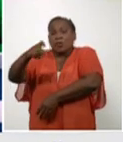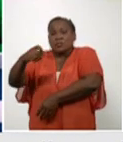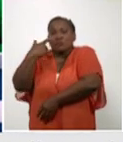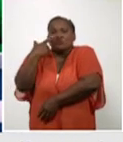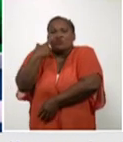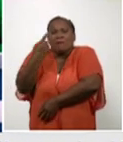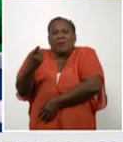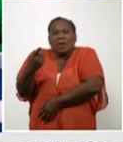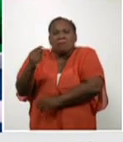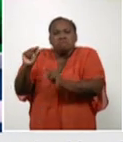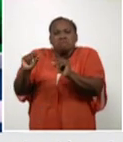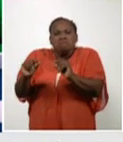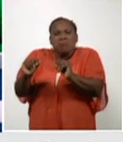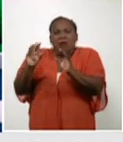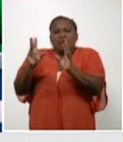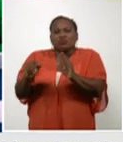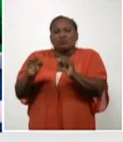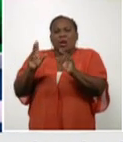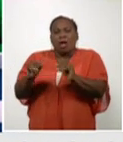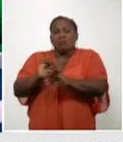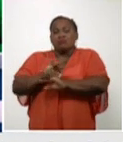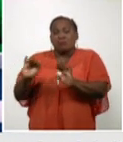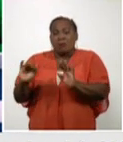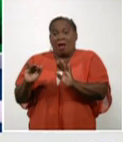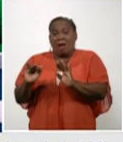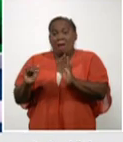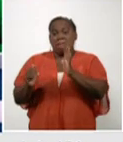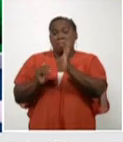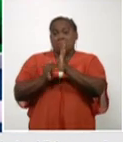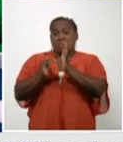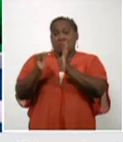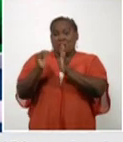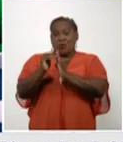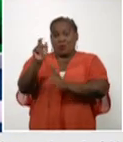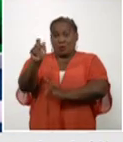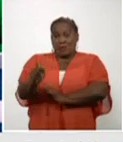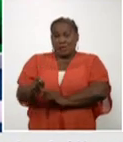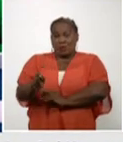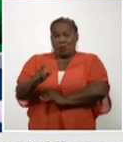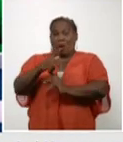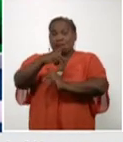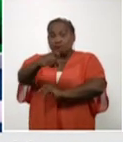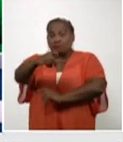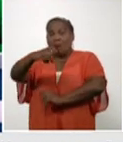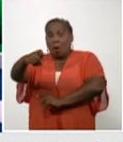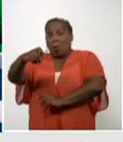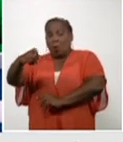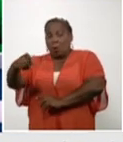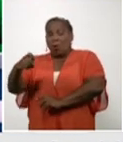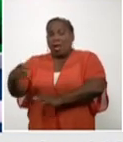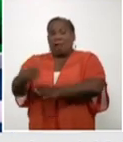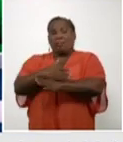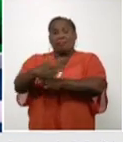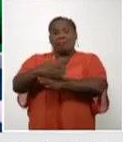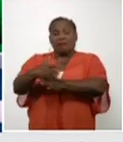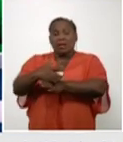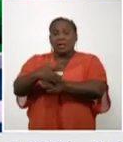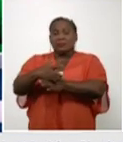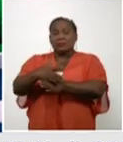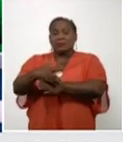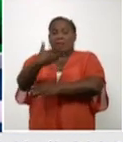Ya son varios millones de cenas de millones de personas que se han aplicado los diferentes tipos de vacunas